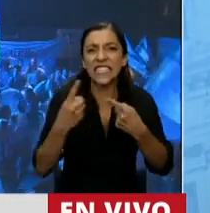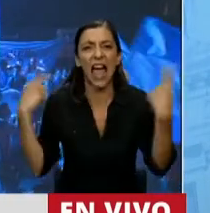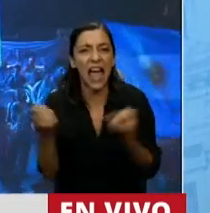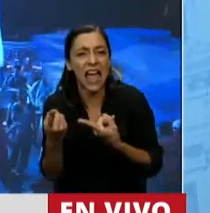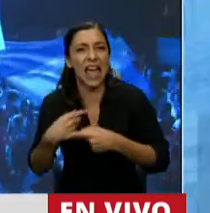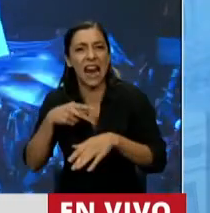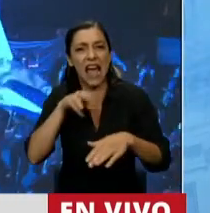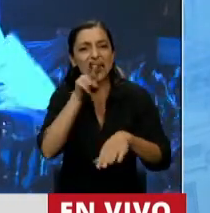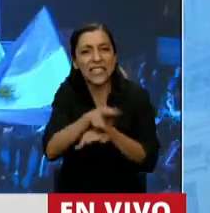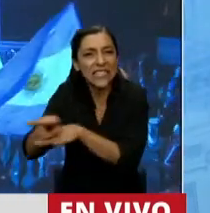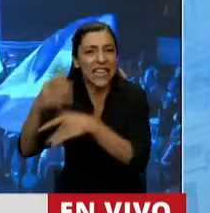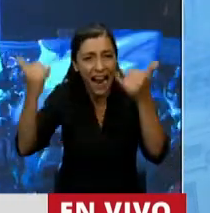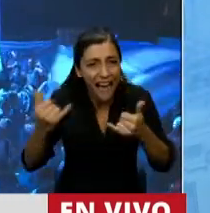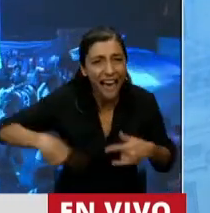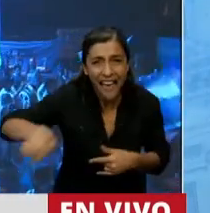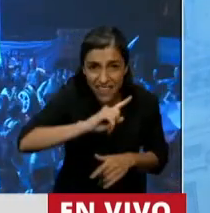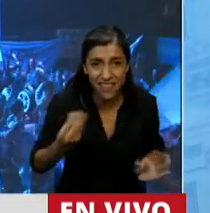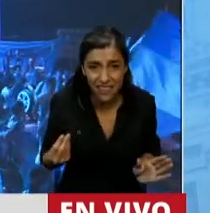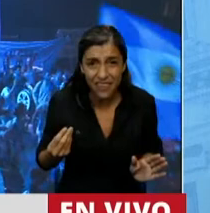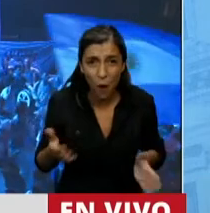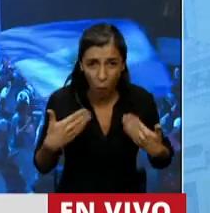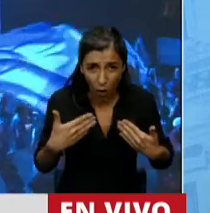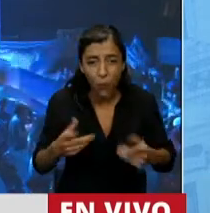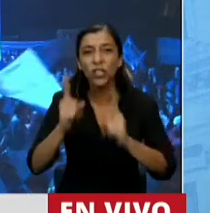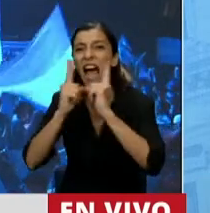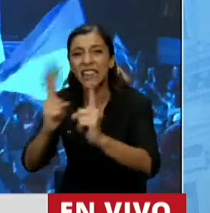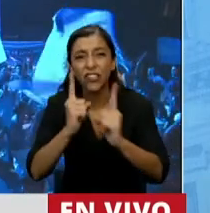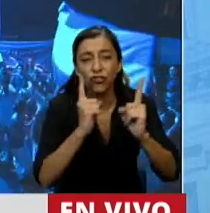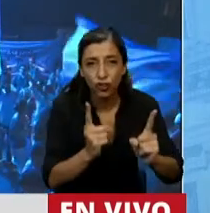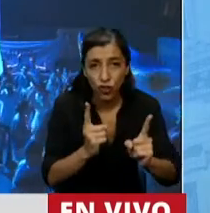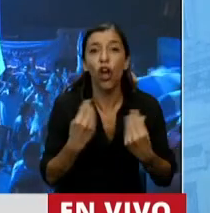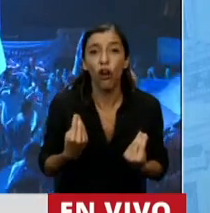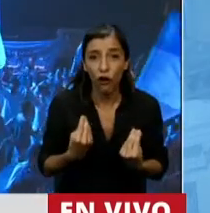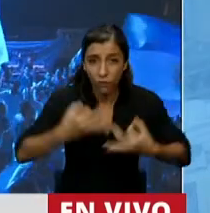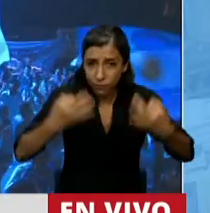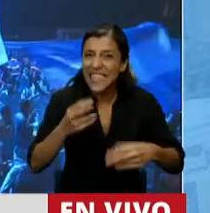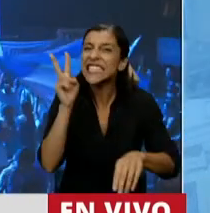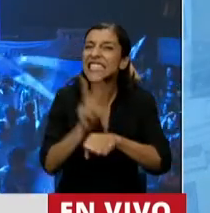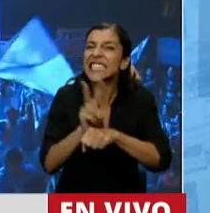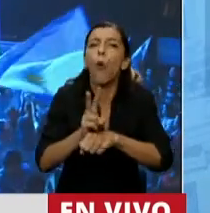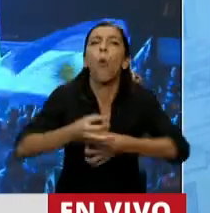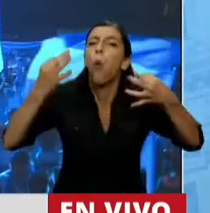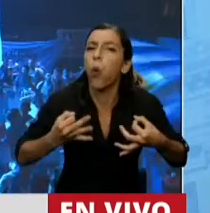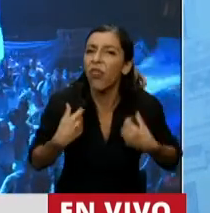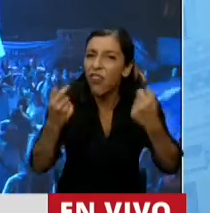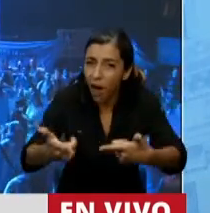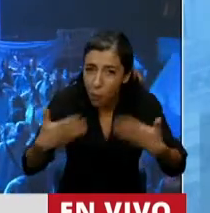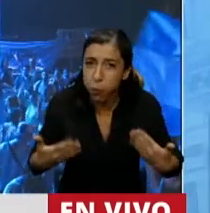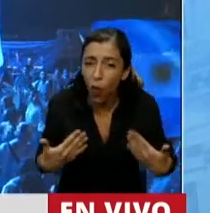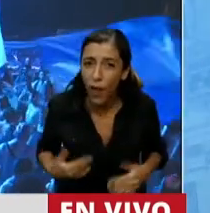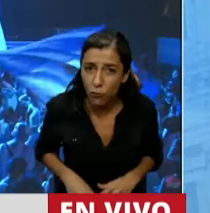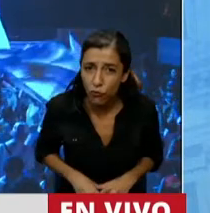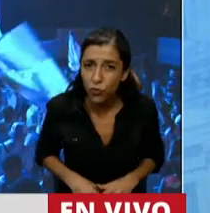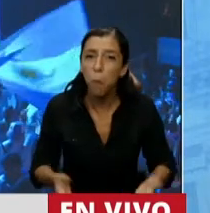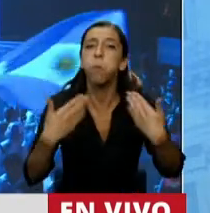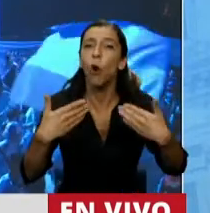pública de una interrupción voluntaria del embarazo en condiciones seguras y si estamos seguros que podemos disminuir